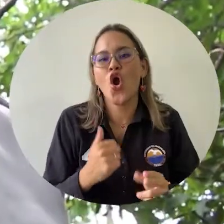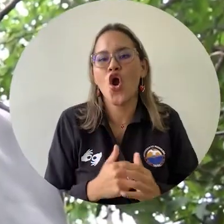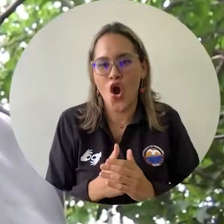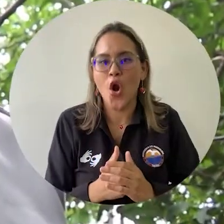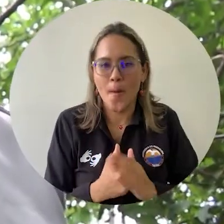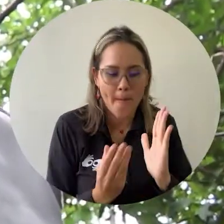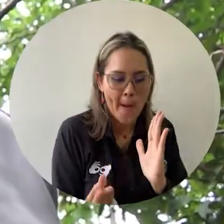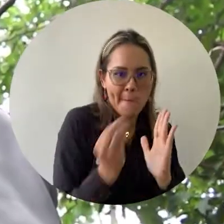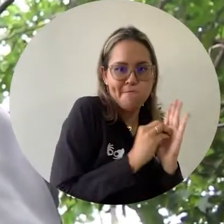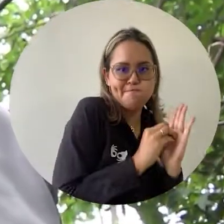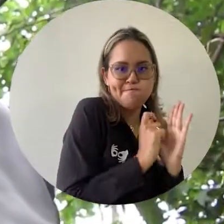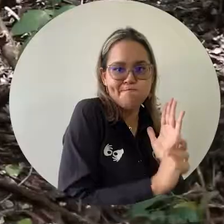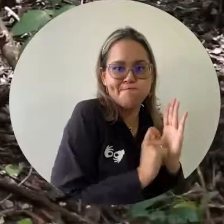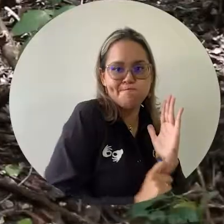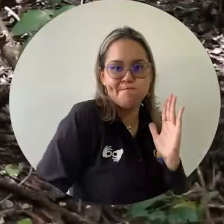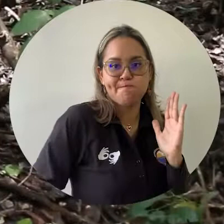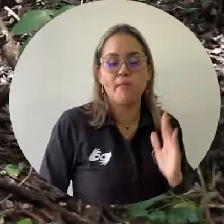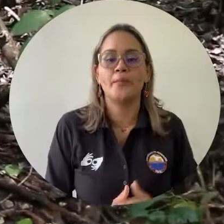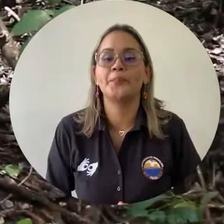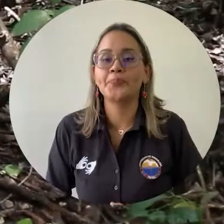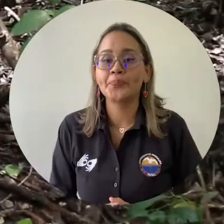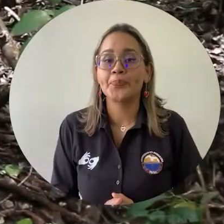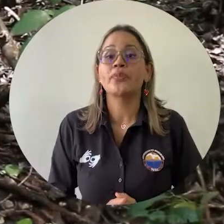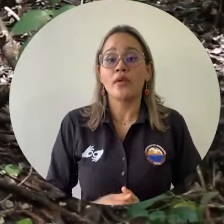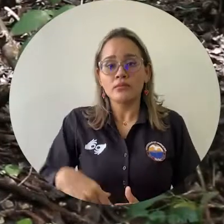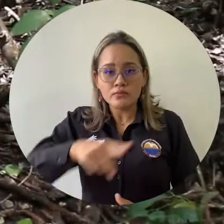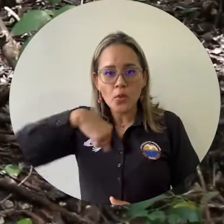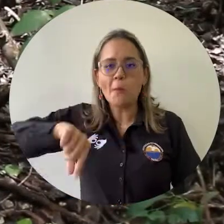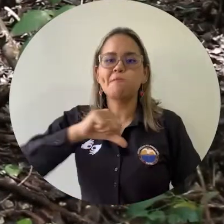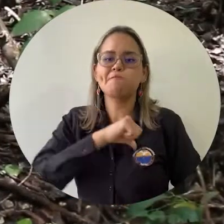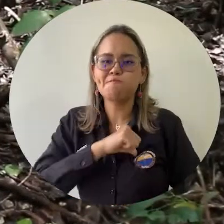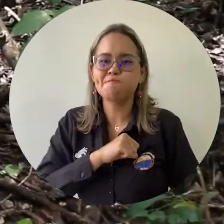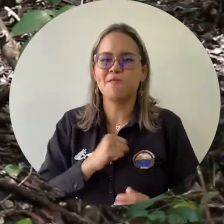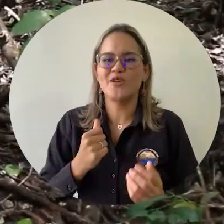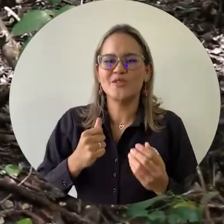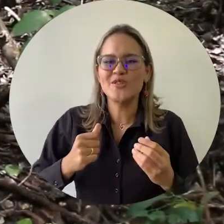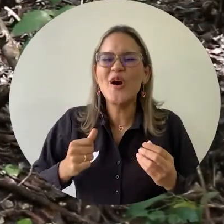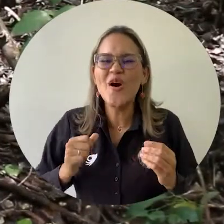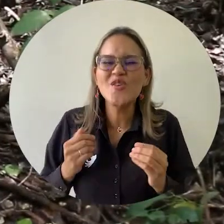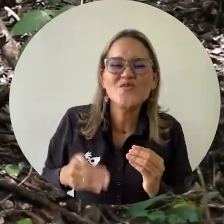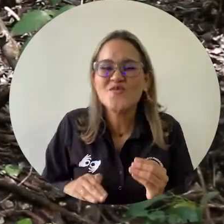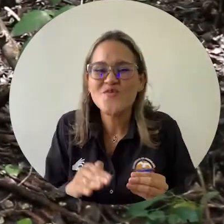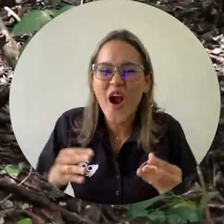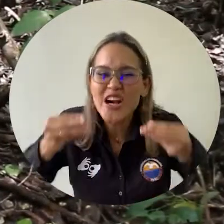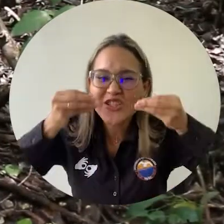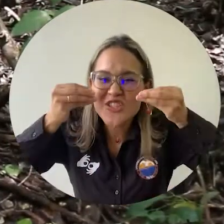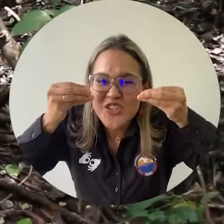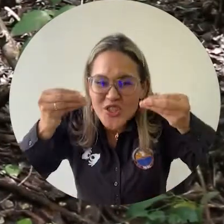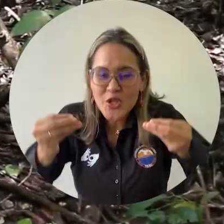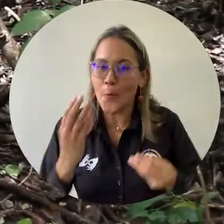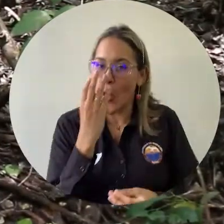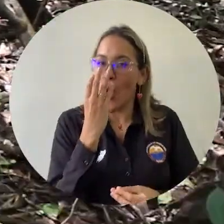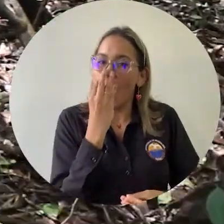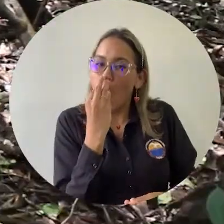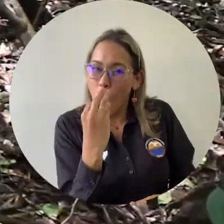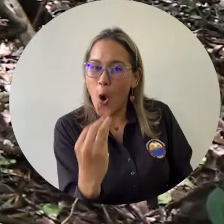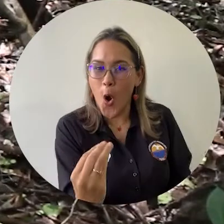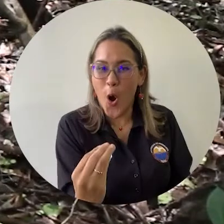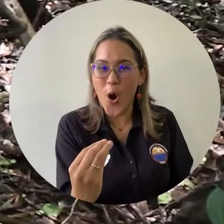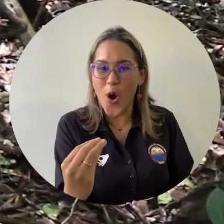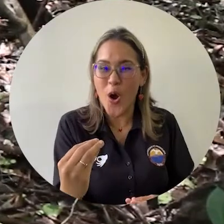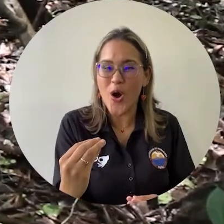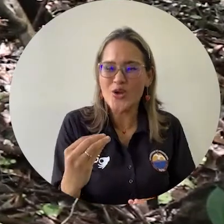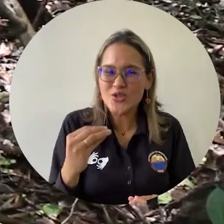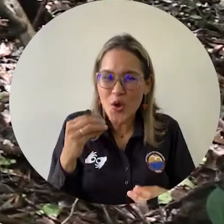tomamos las muestras representativas. Nosotros tenemos registros de ardillas, tenemos registros del oso hormiguero, tenemos